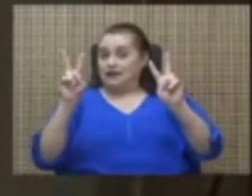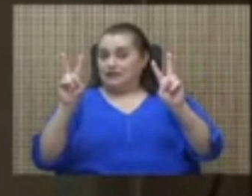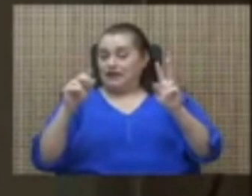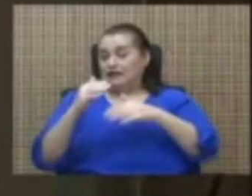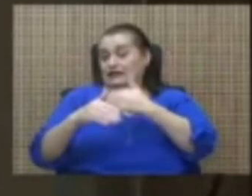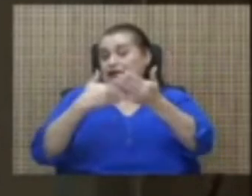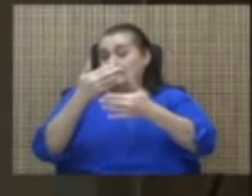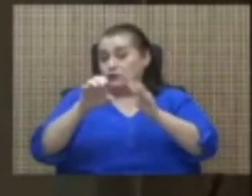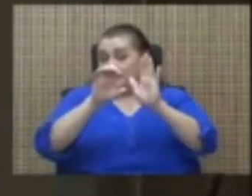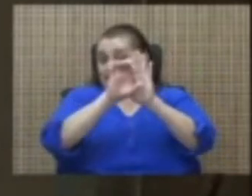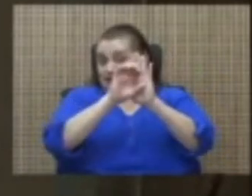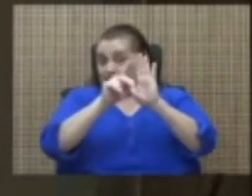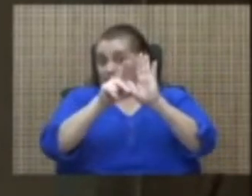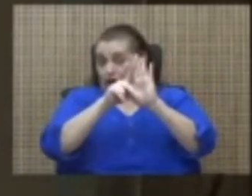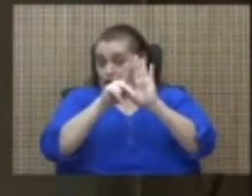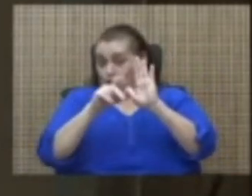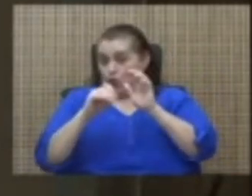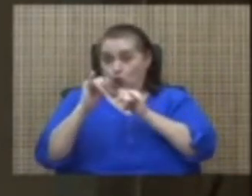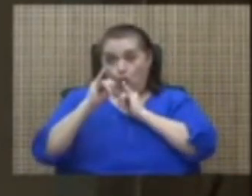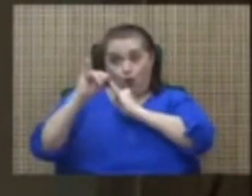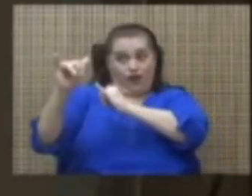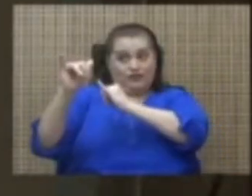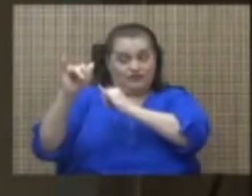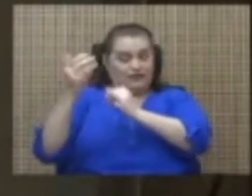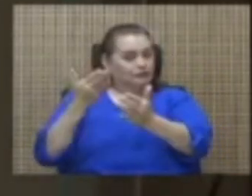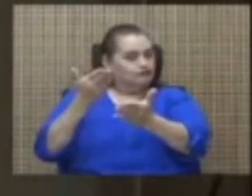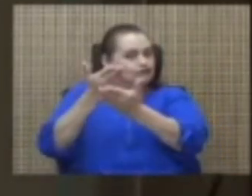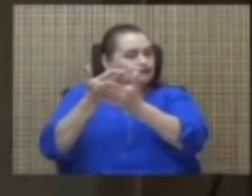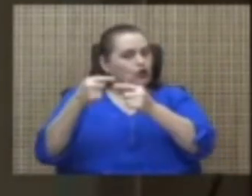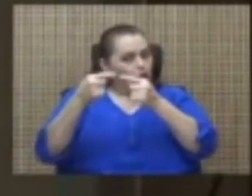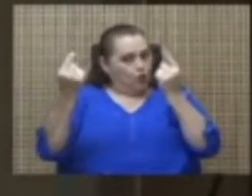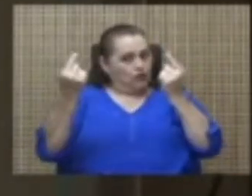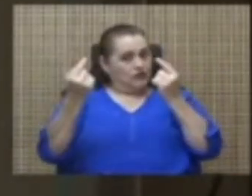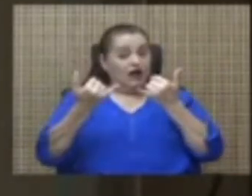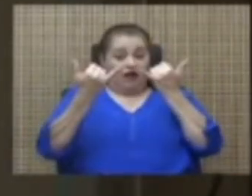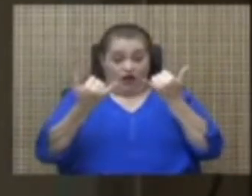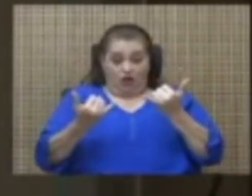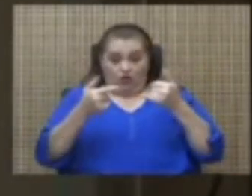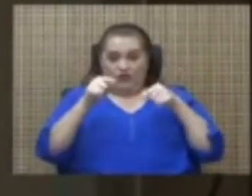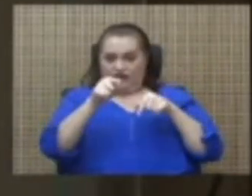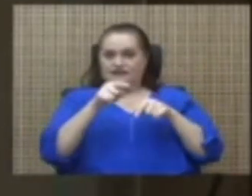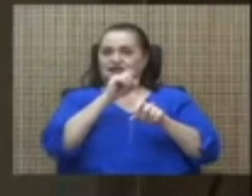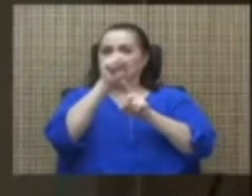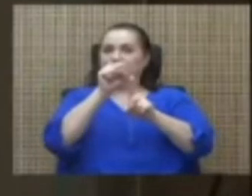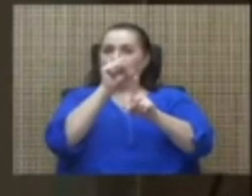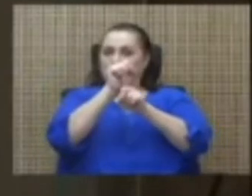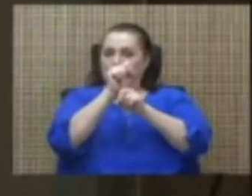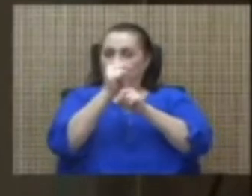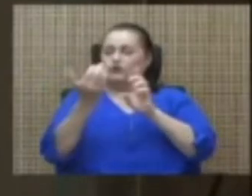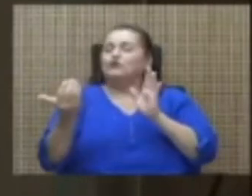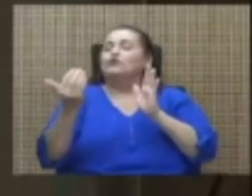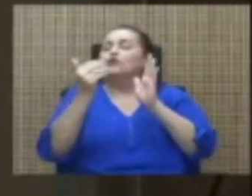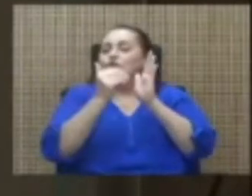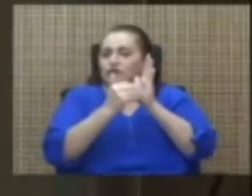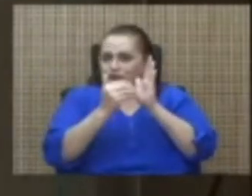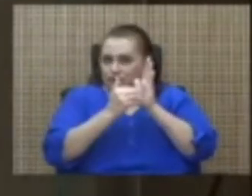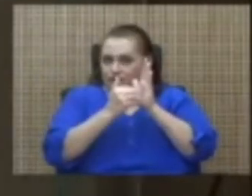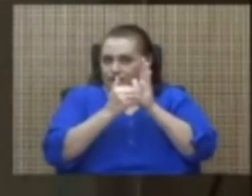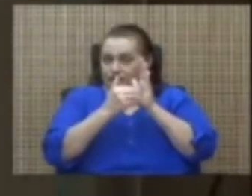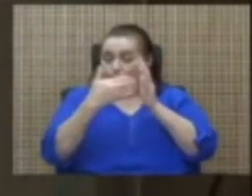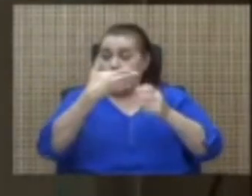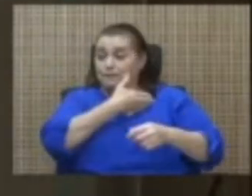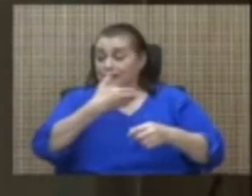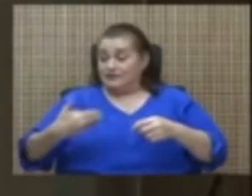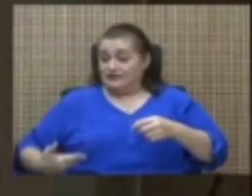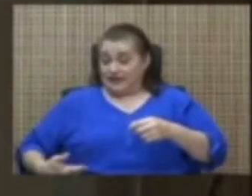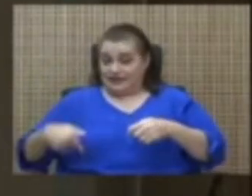se manifestó en contra y ahora en esta situación. Nuevamente, la presidencia de la